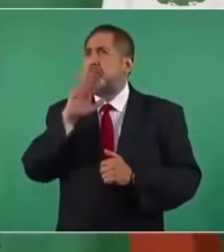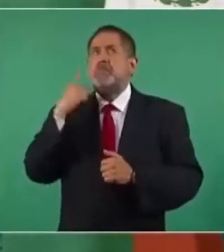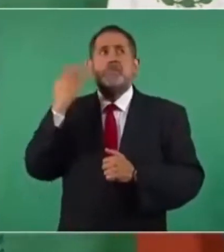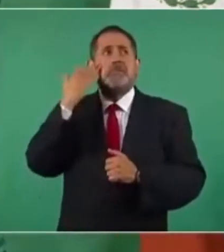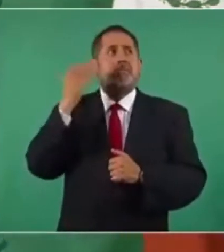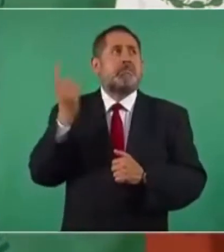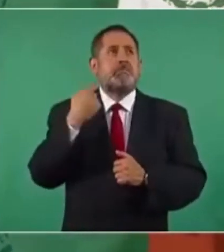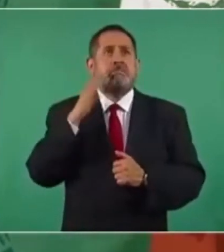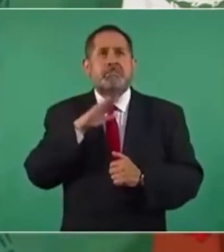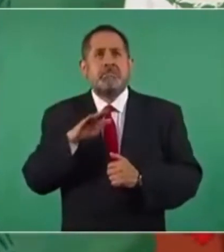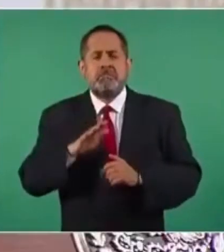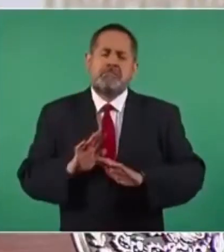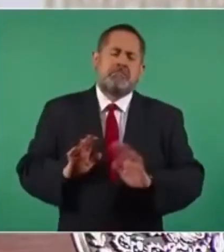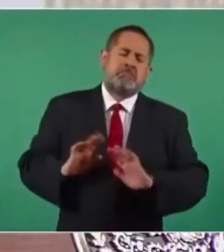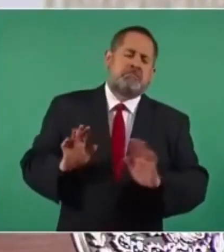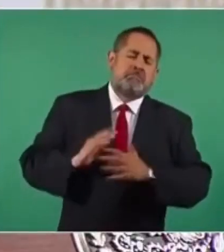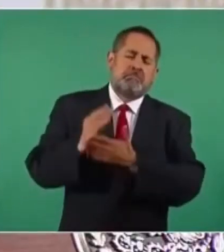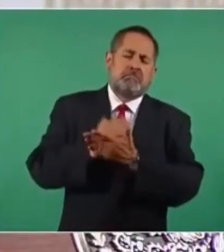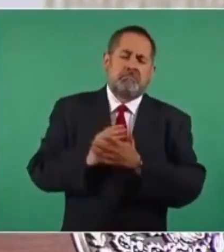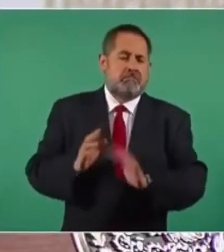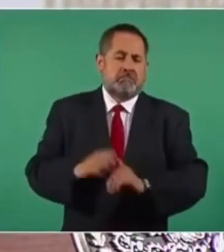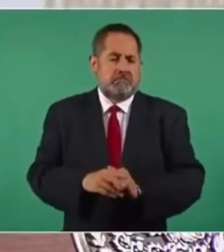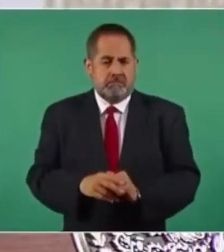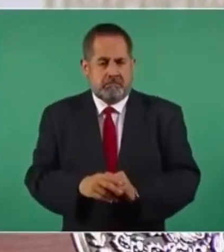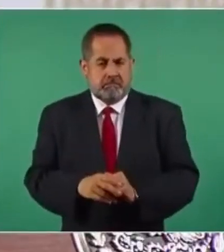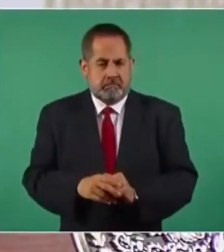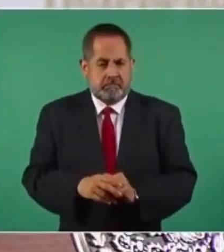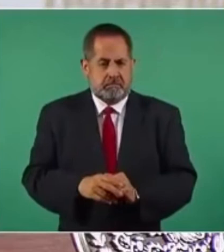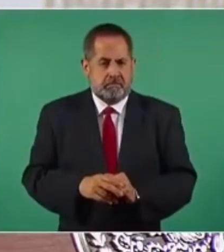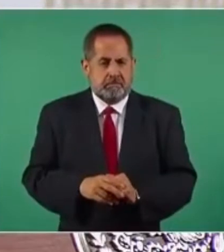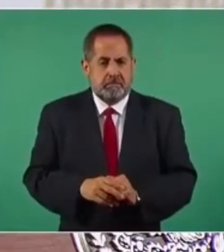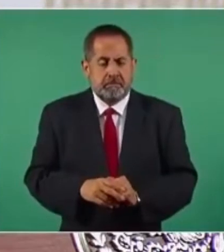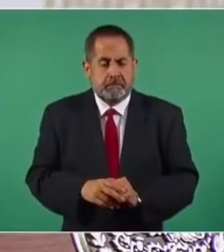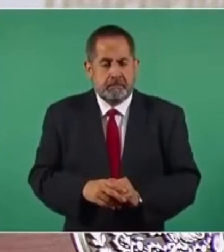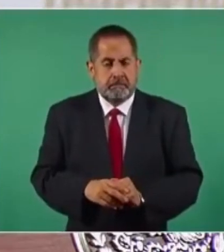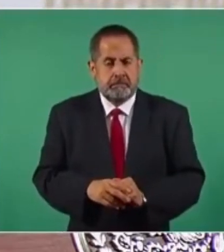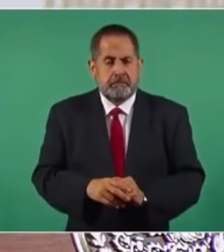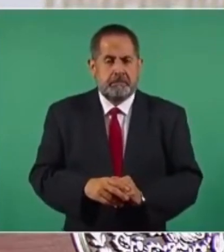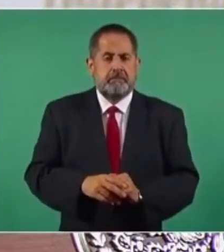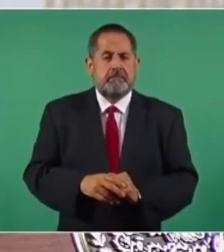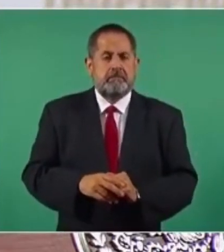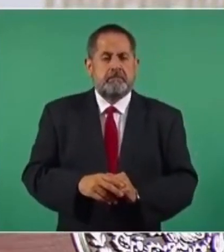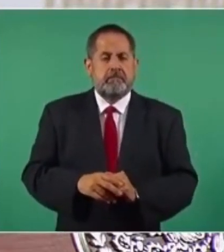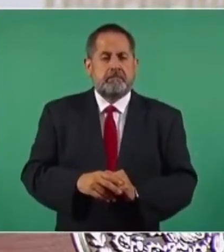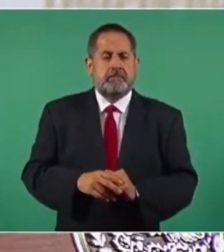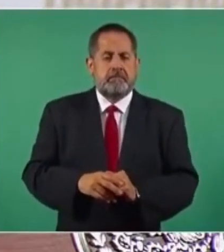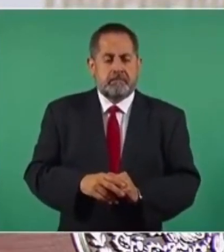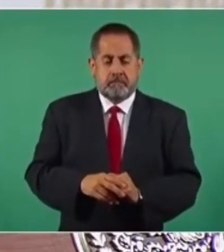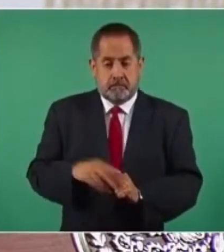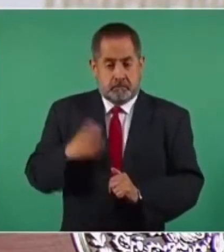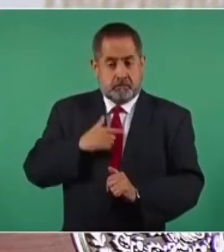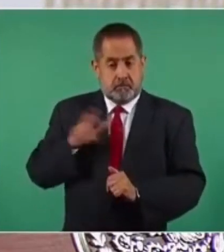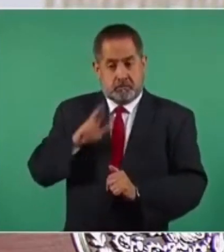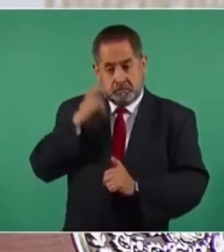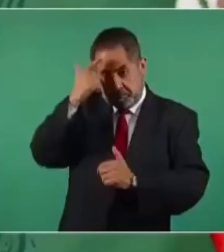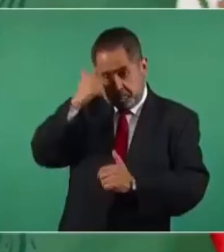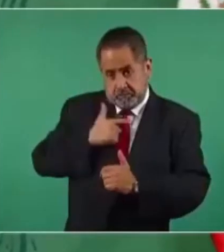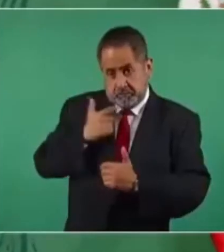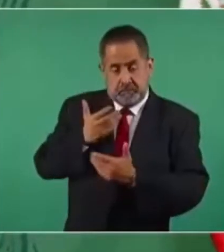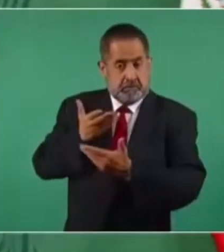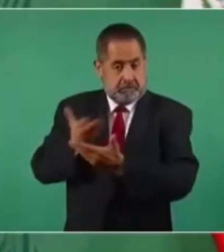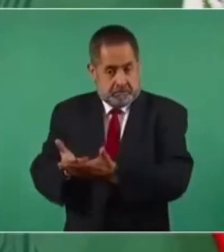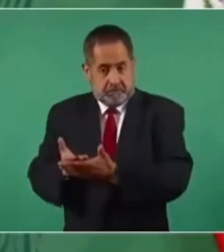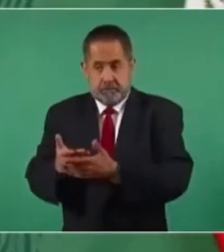y en la noche que llegué me informaron